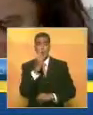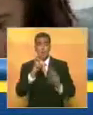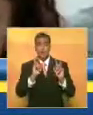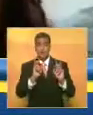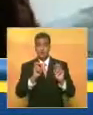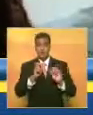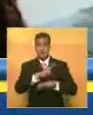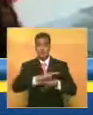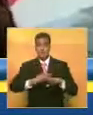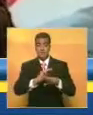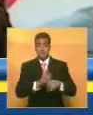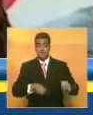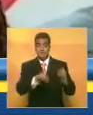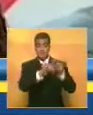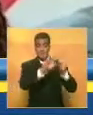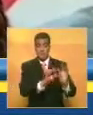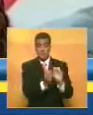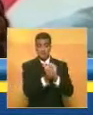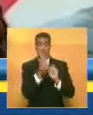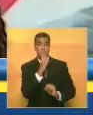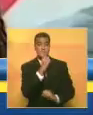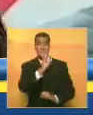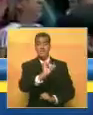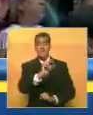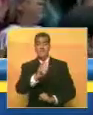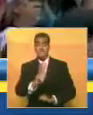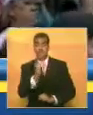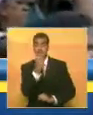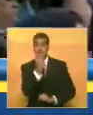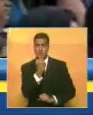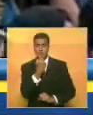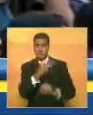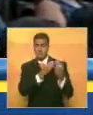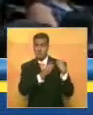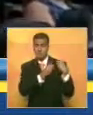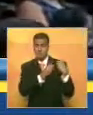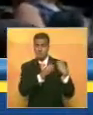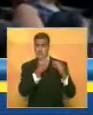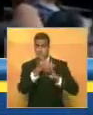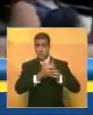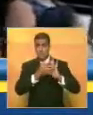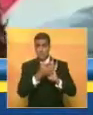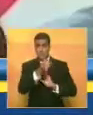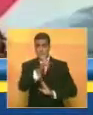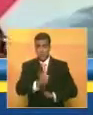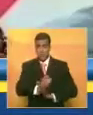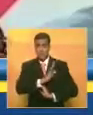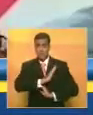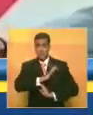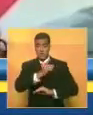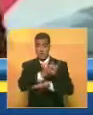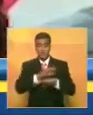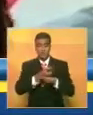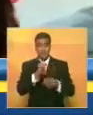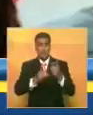La ministra de Asuntos Penitenciarios, Iris Varela, dijo que están asumiendo esta problemática como un asunto de Estado. Añadió que en los próximos días darán